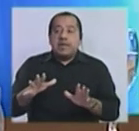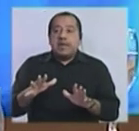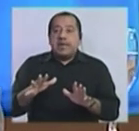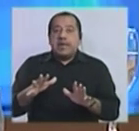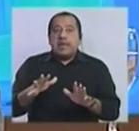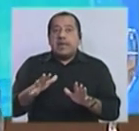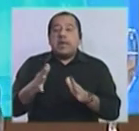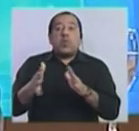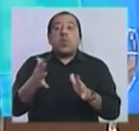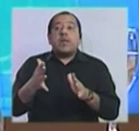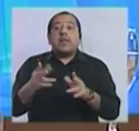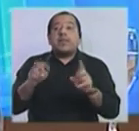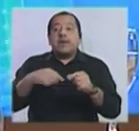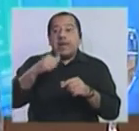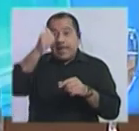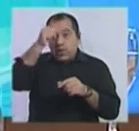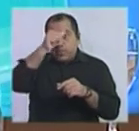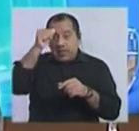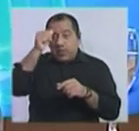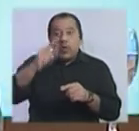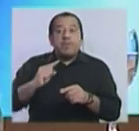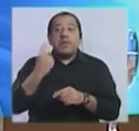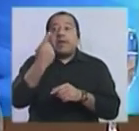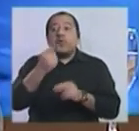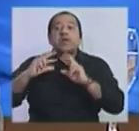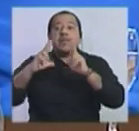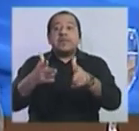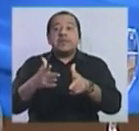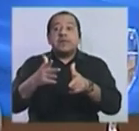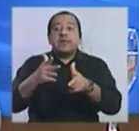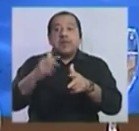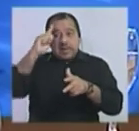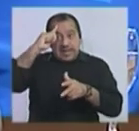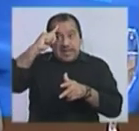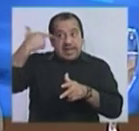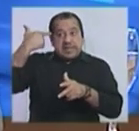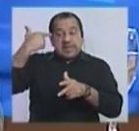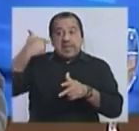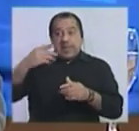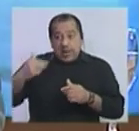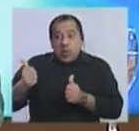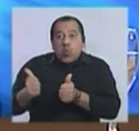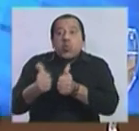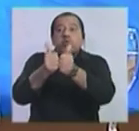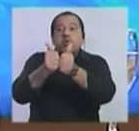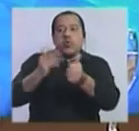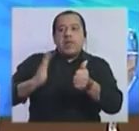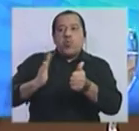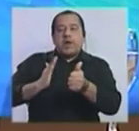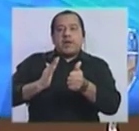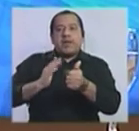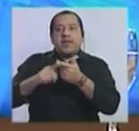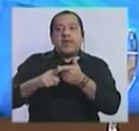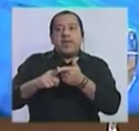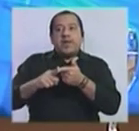cuál era el efecto, el domingo el primero que decide la candidatura es el Partido Nacional. Sin embargo, las encuestas lo primero que muestran era